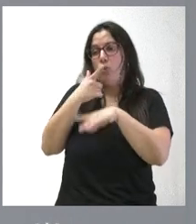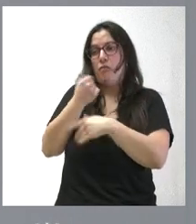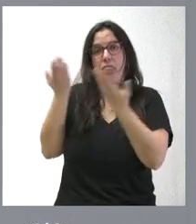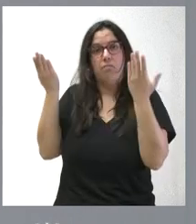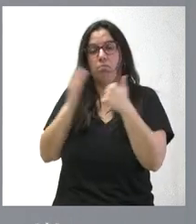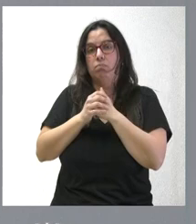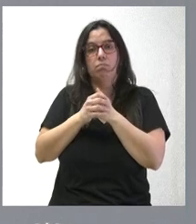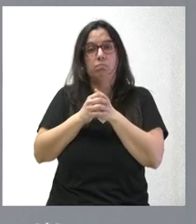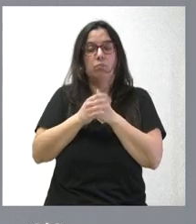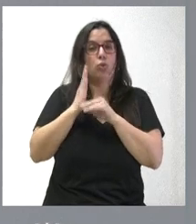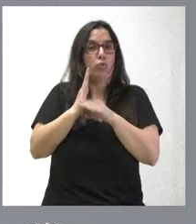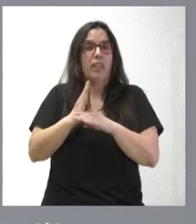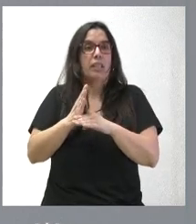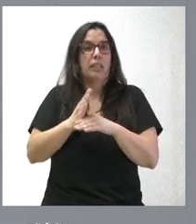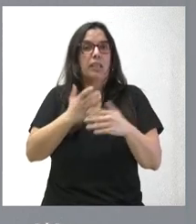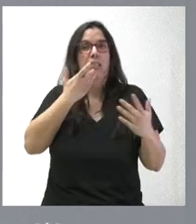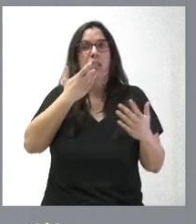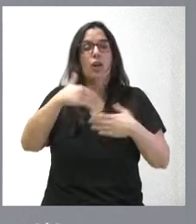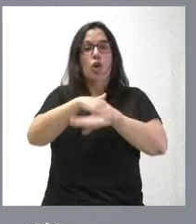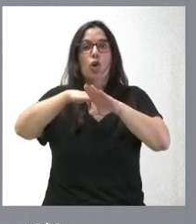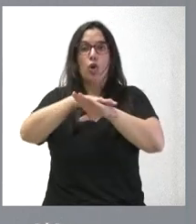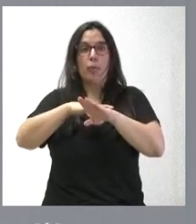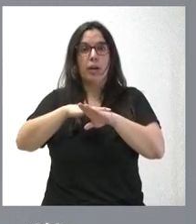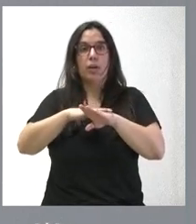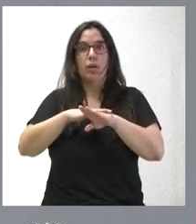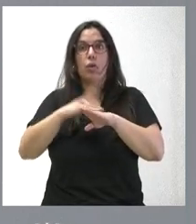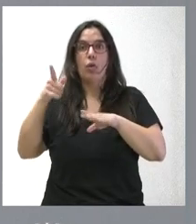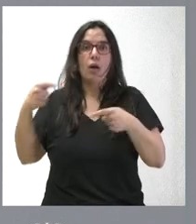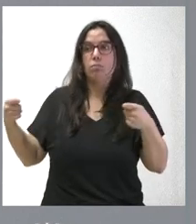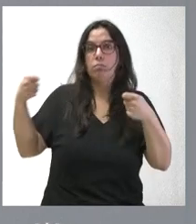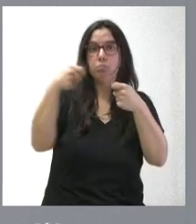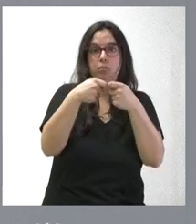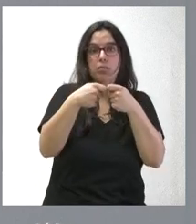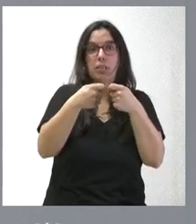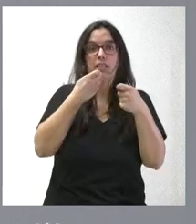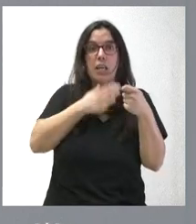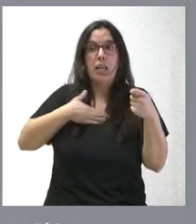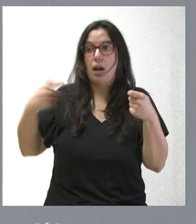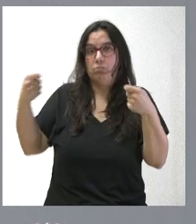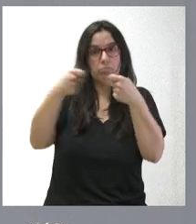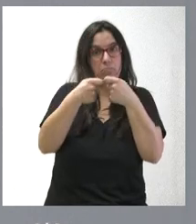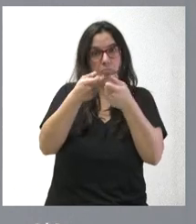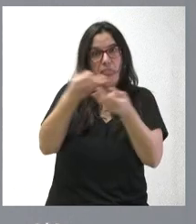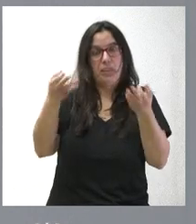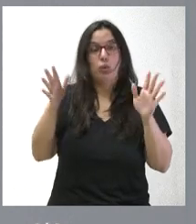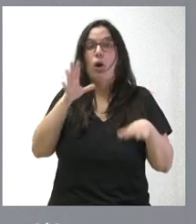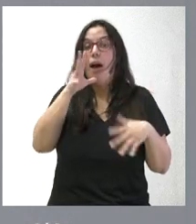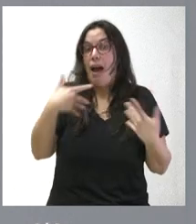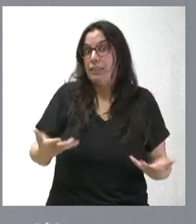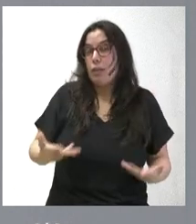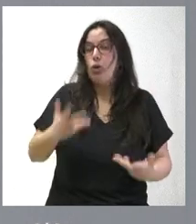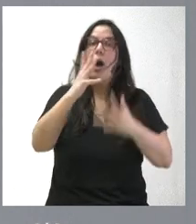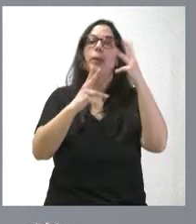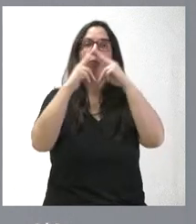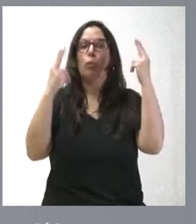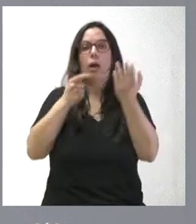Vale con que el Gobierno aporte las cantidades que estime oportuno, si es que lo desea aportar, porque hasta ahora la única Administración pública que